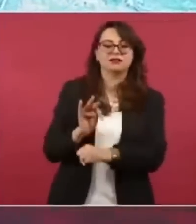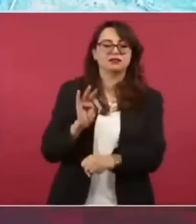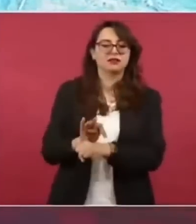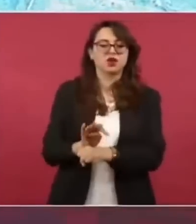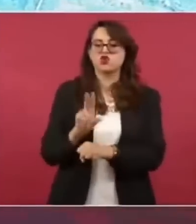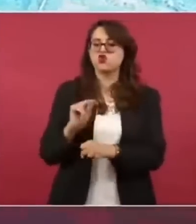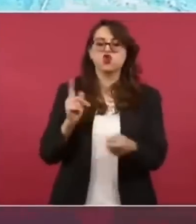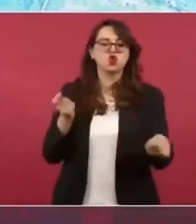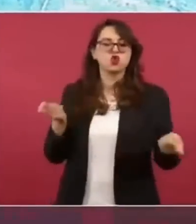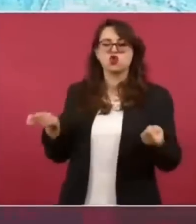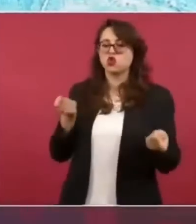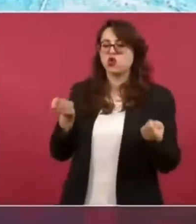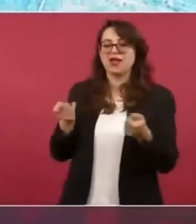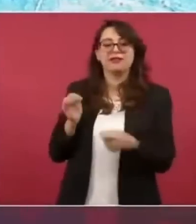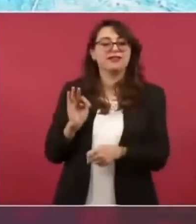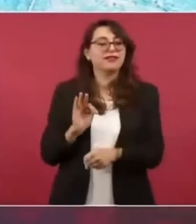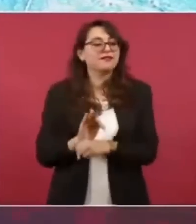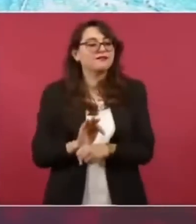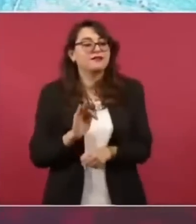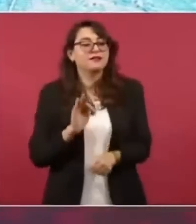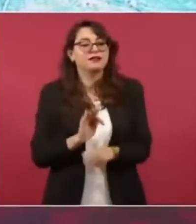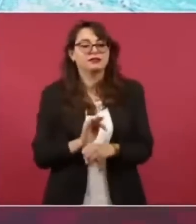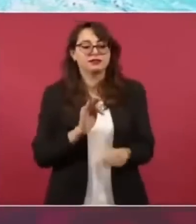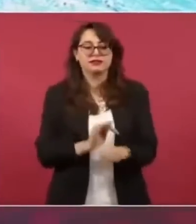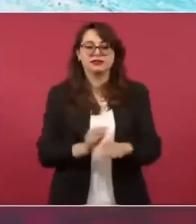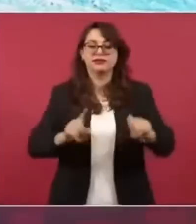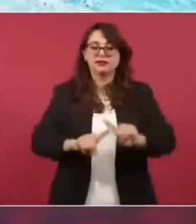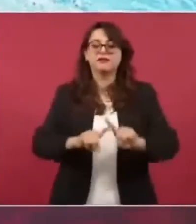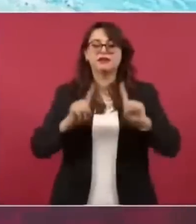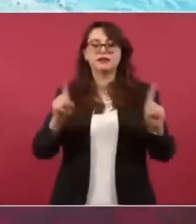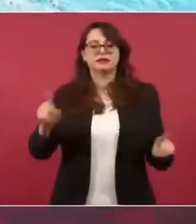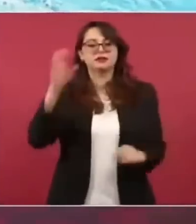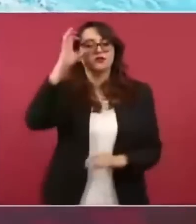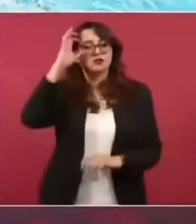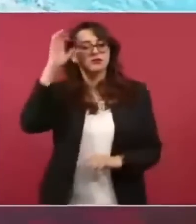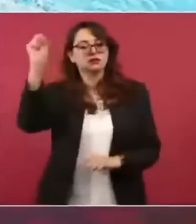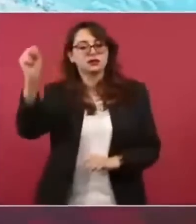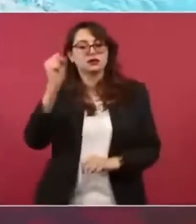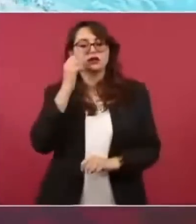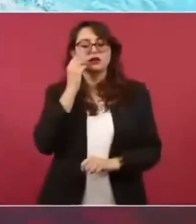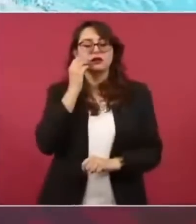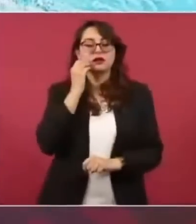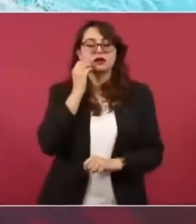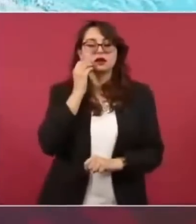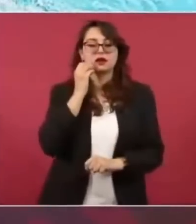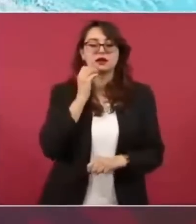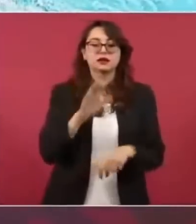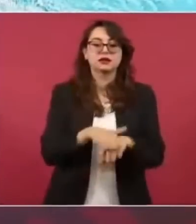la defensa y por qué a marina porque lo que estoy